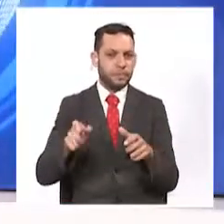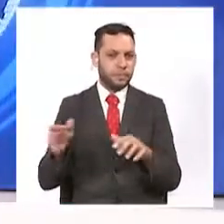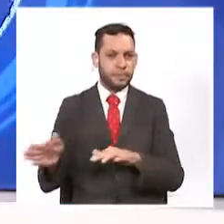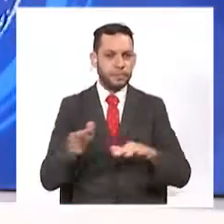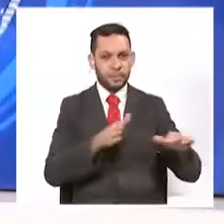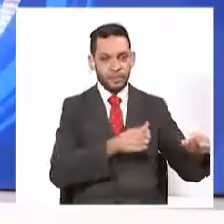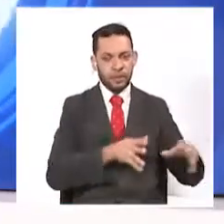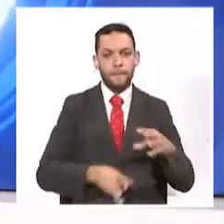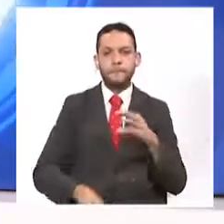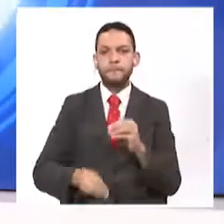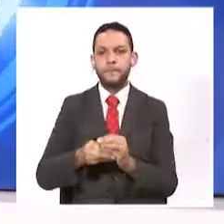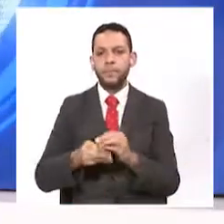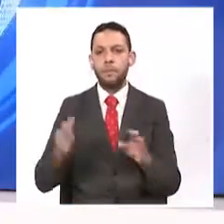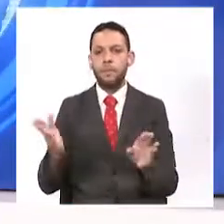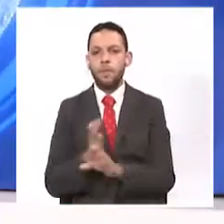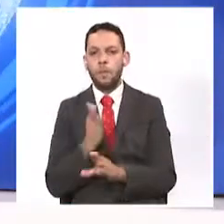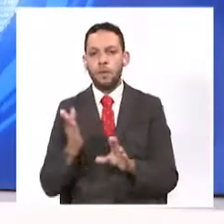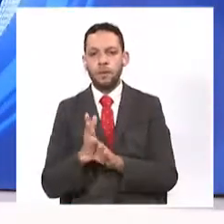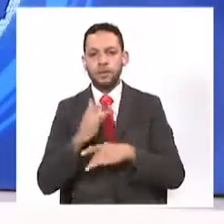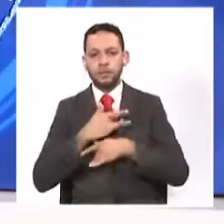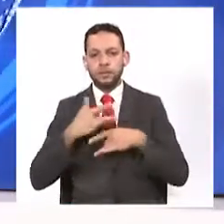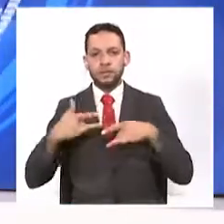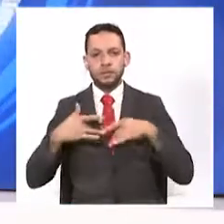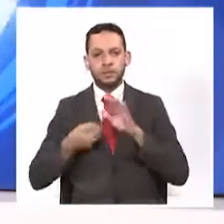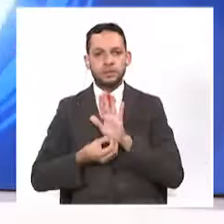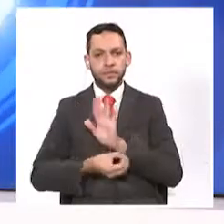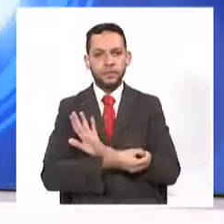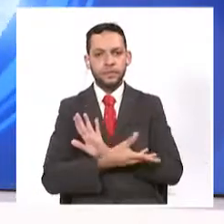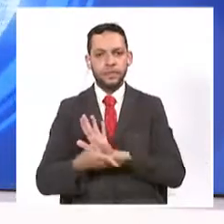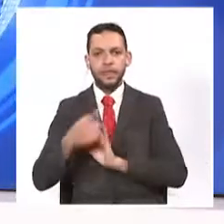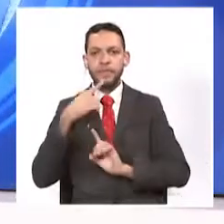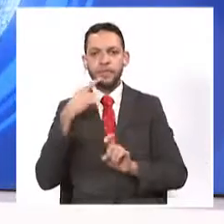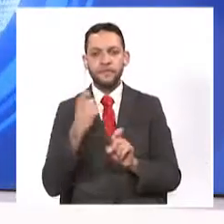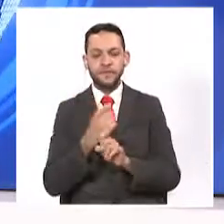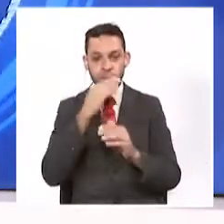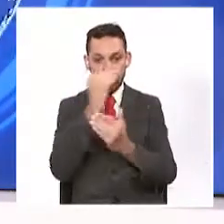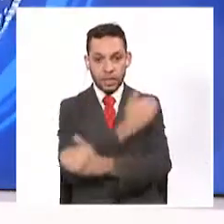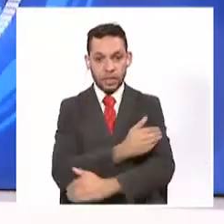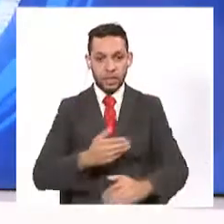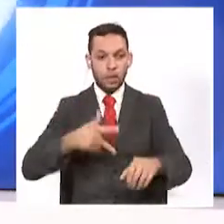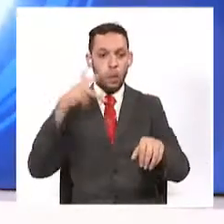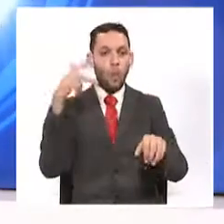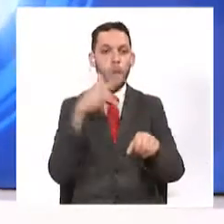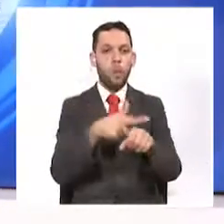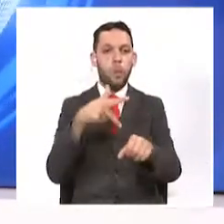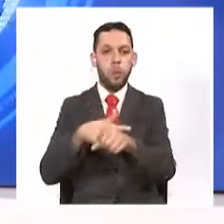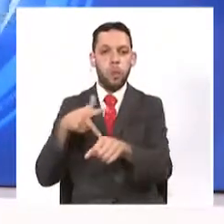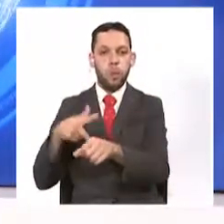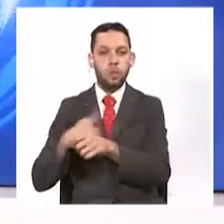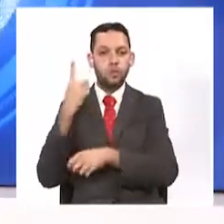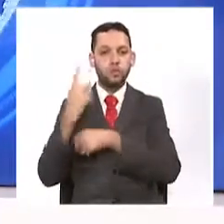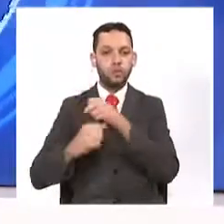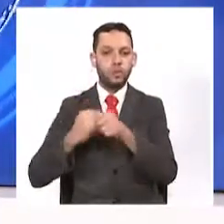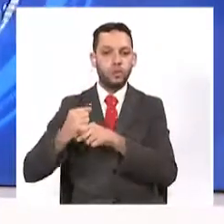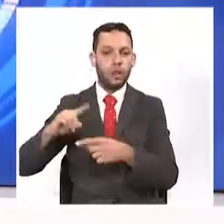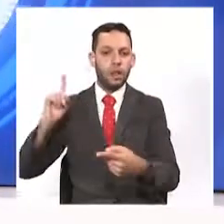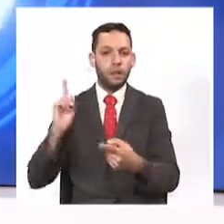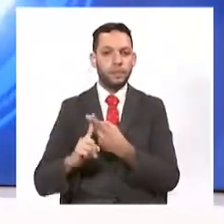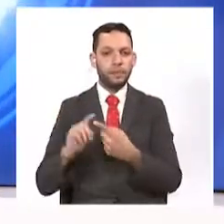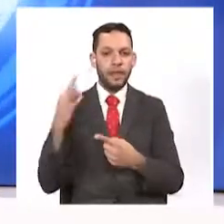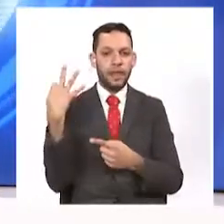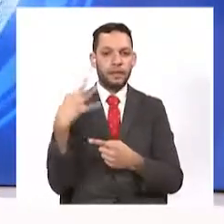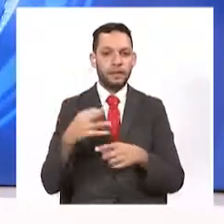Como un problema de salud pública, se pueden catalogar los delitos en contra de los menores de edad. En lo que va corrido del año ya se han registrado 13